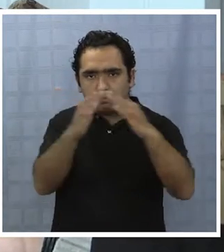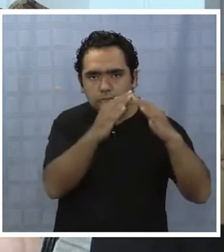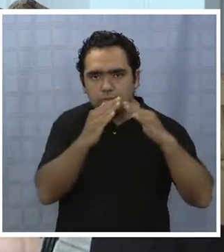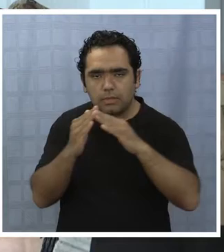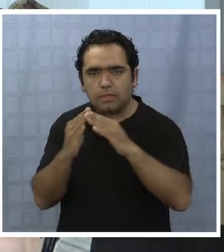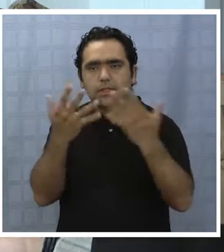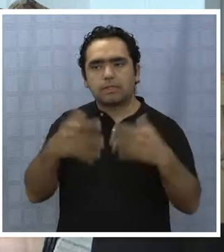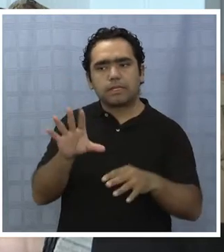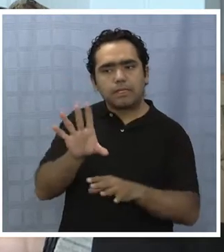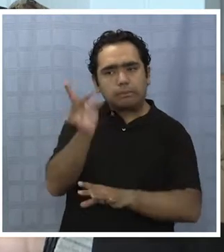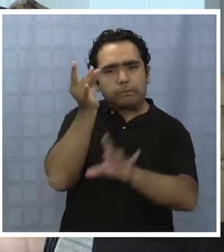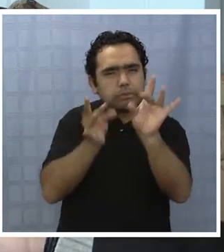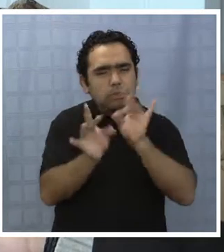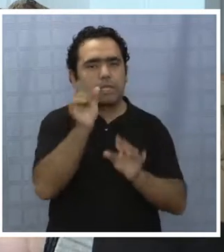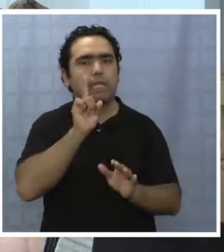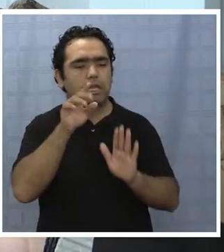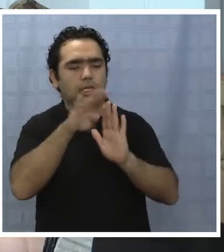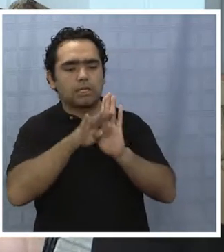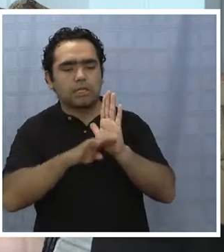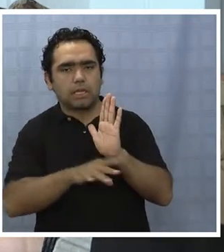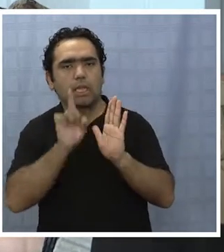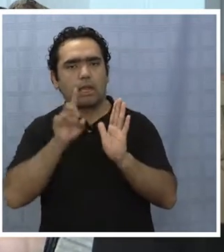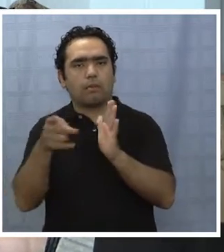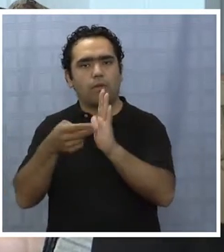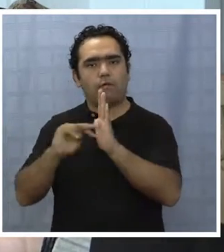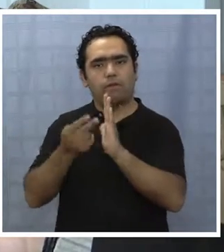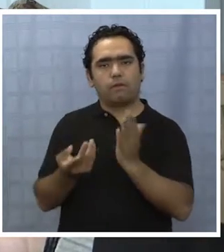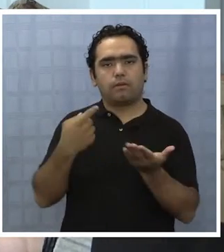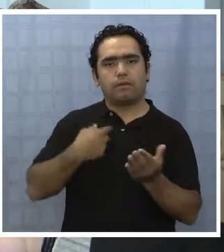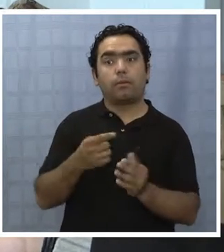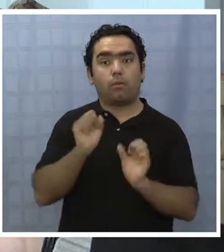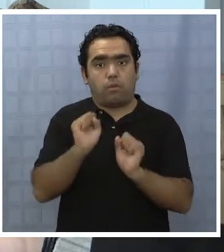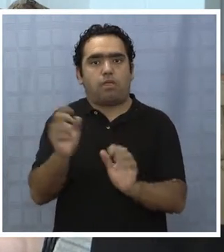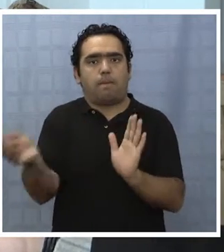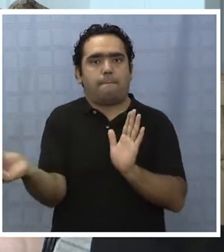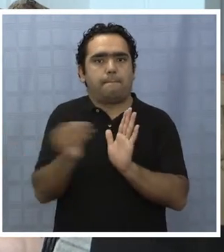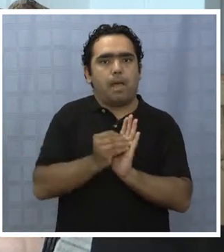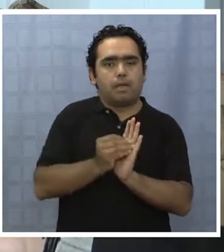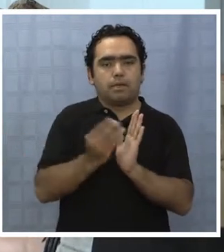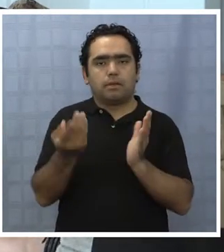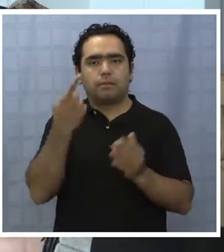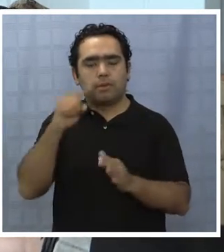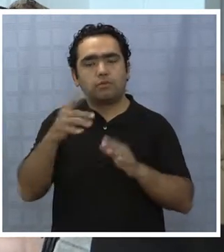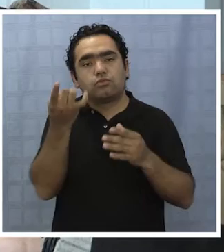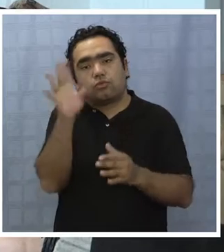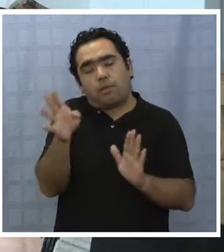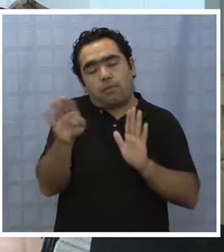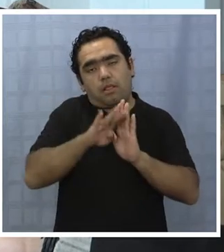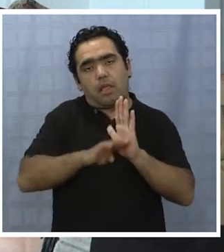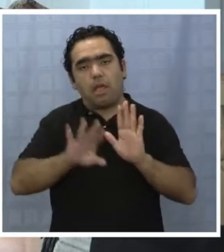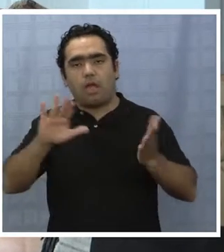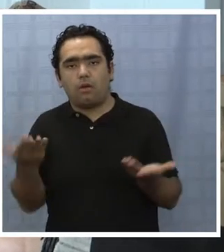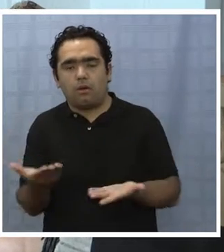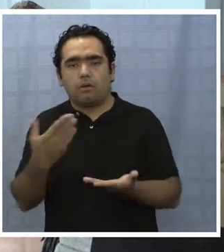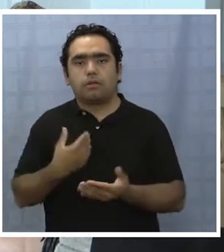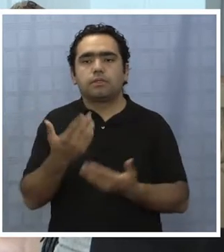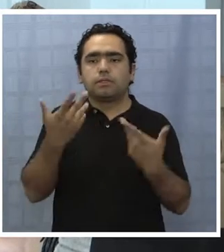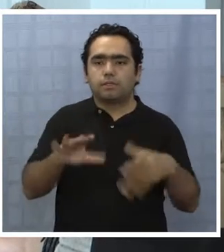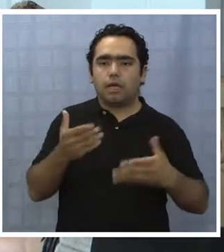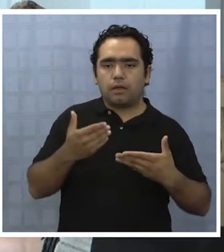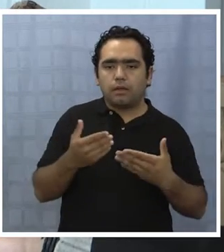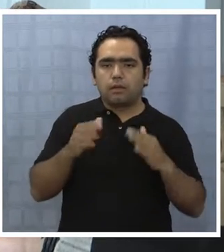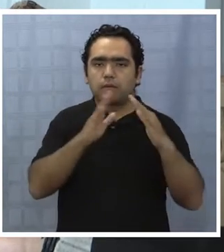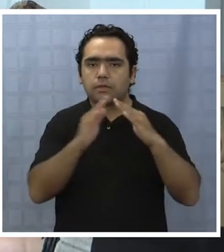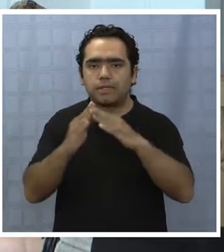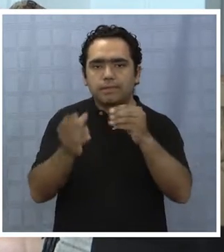Servio y que tienen problemas. Yo sé que pueden ser incluso más, pero eso es el catastro que tenemos por ahora. Se han entregado algunos subsidios,